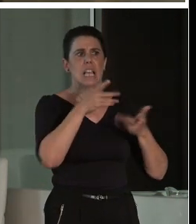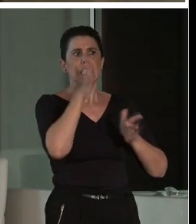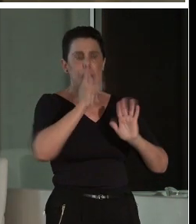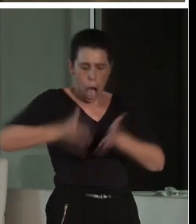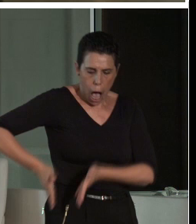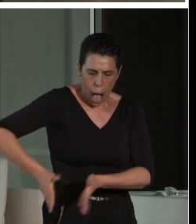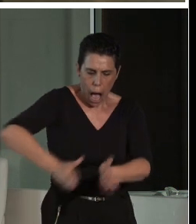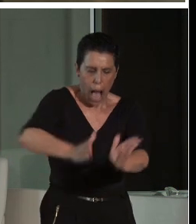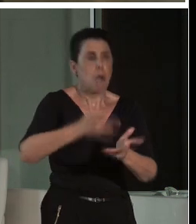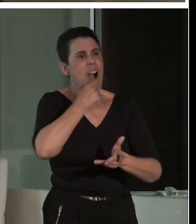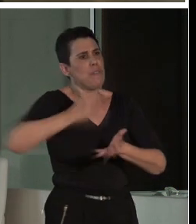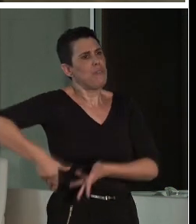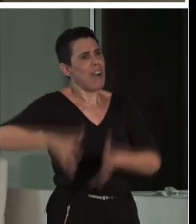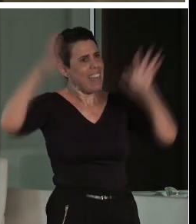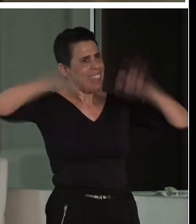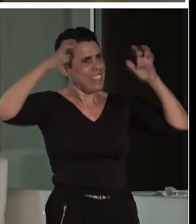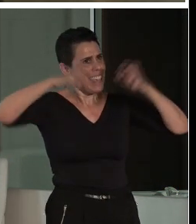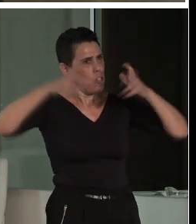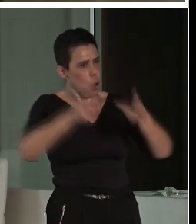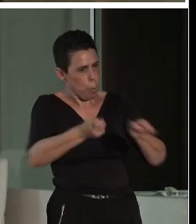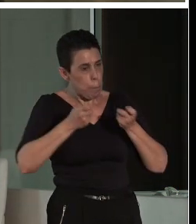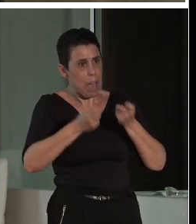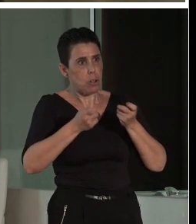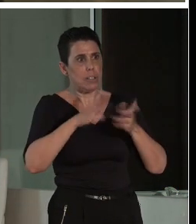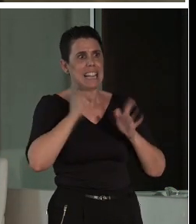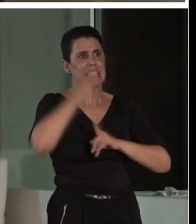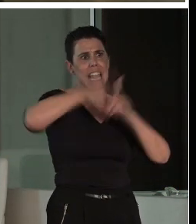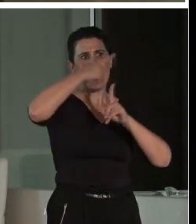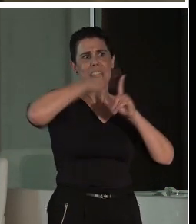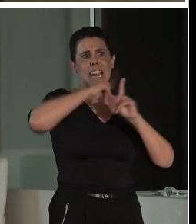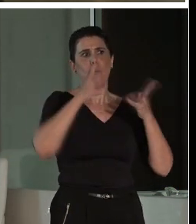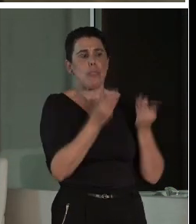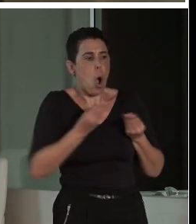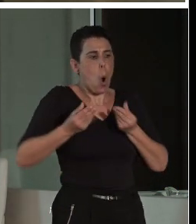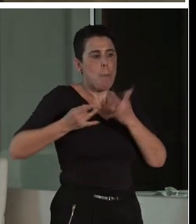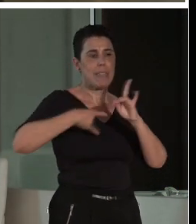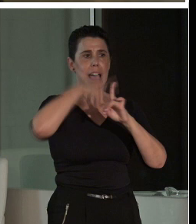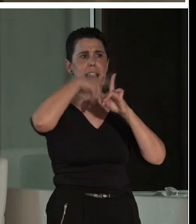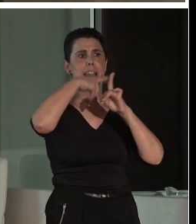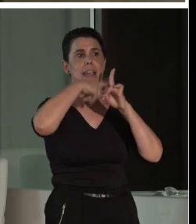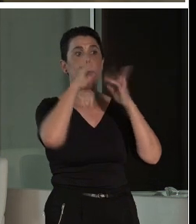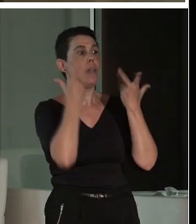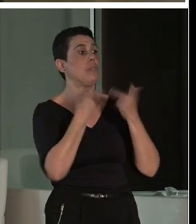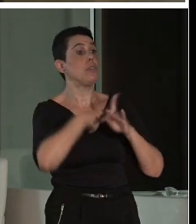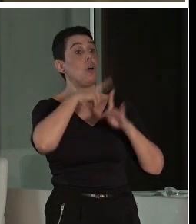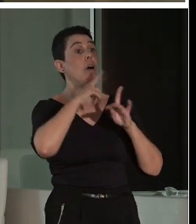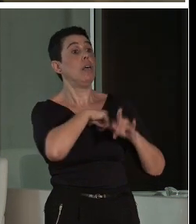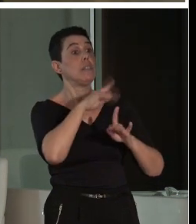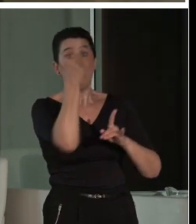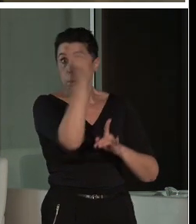pluviales, si tiene regulación de la temperatura o de la humedad, cómo son sus sistemas eléctricos. Claro, lo hemos